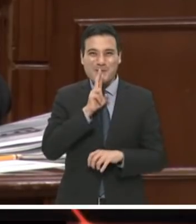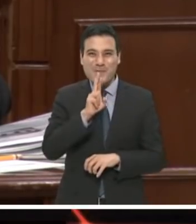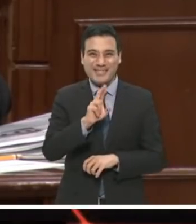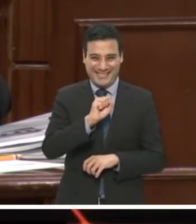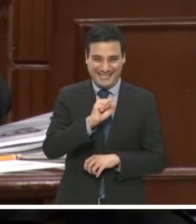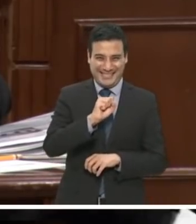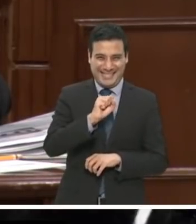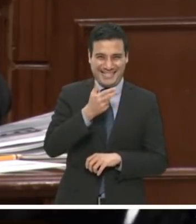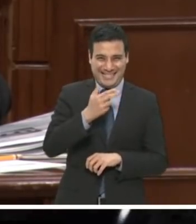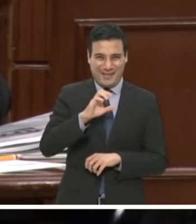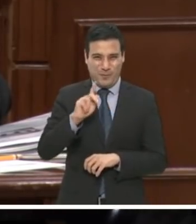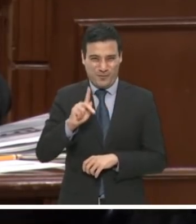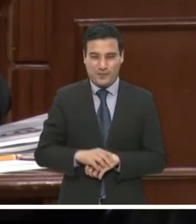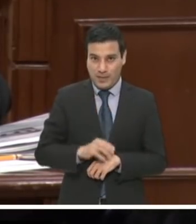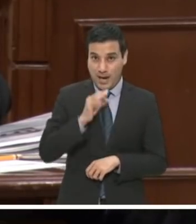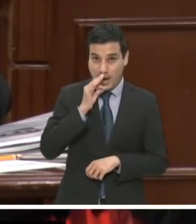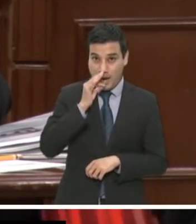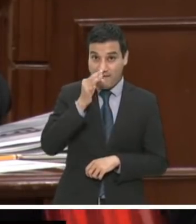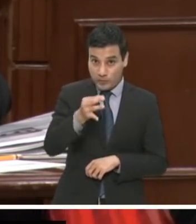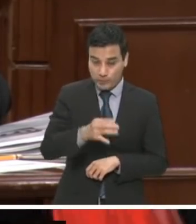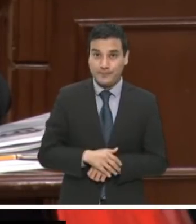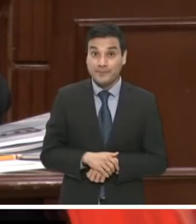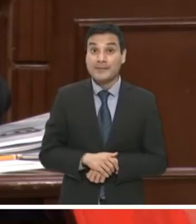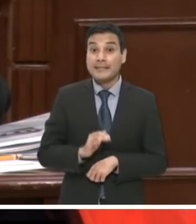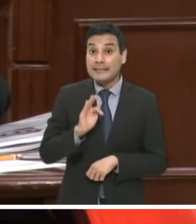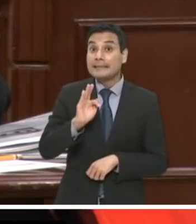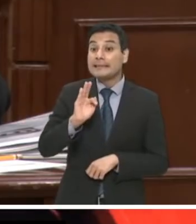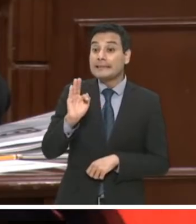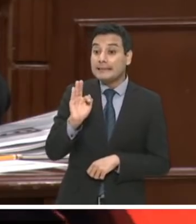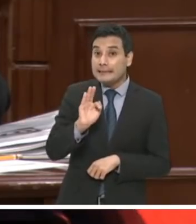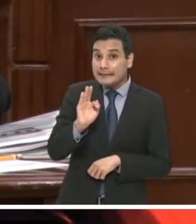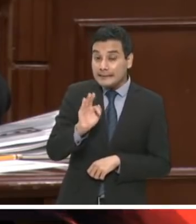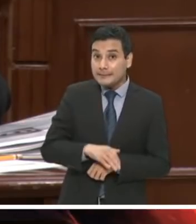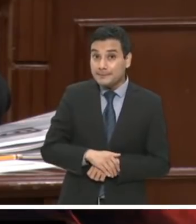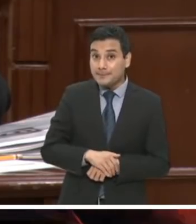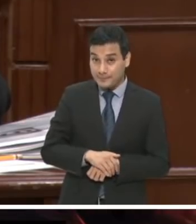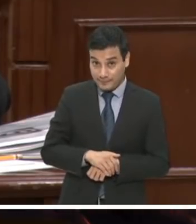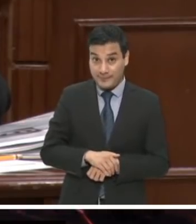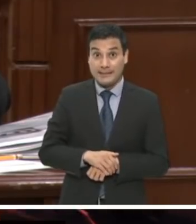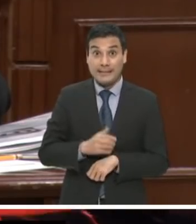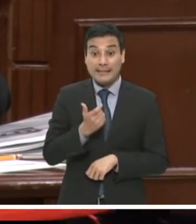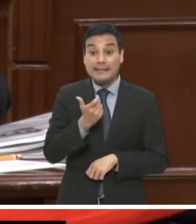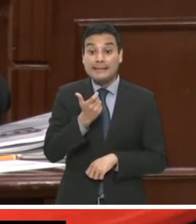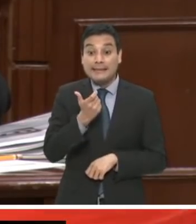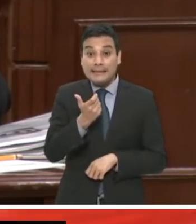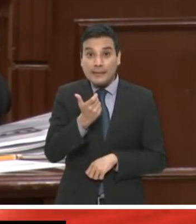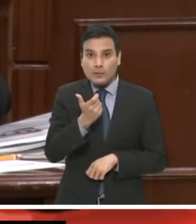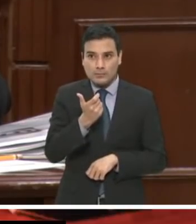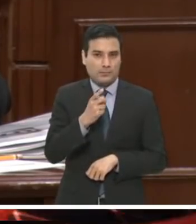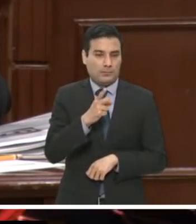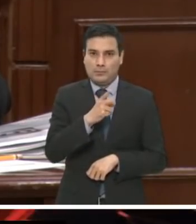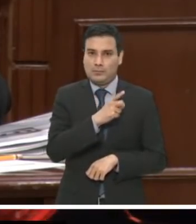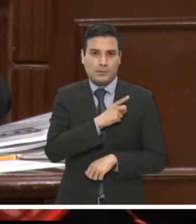les recuerda que, en dado caso de que esas transferencias deban darse antes de que finalice el